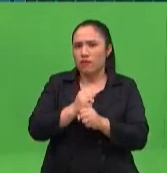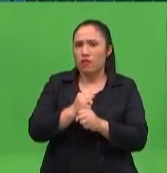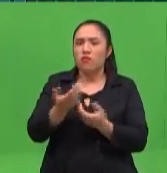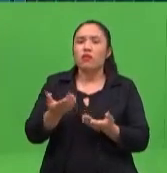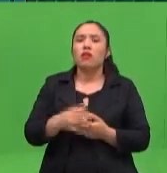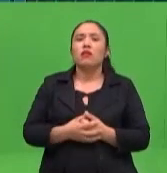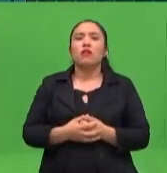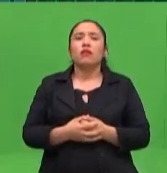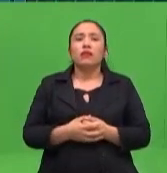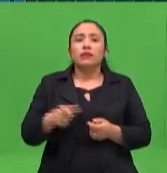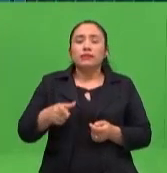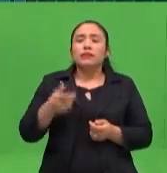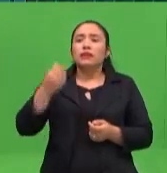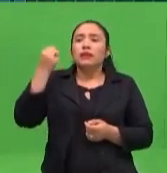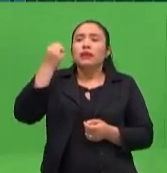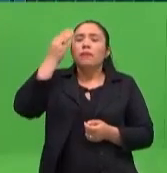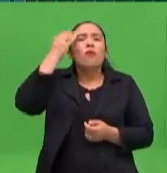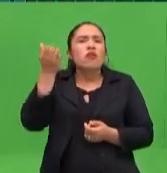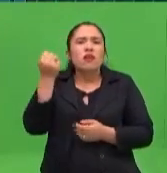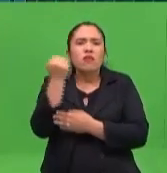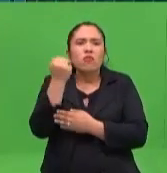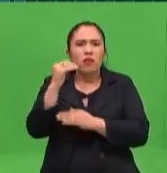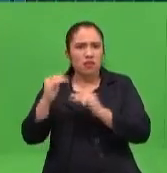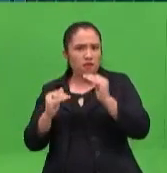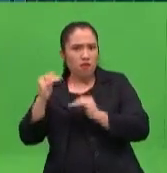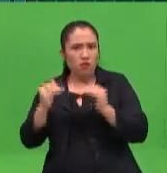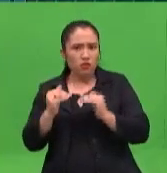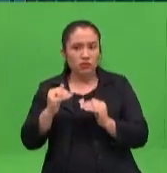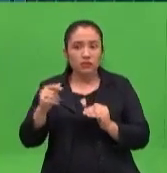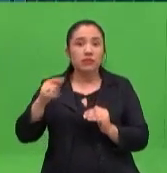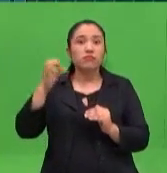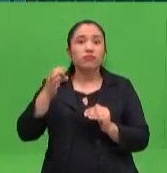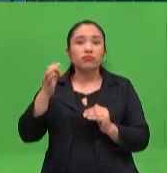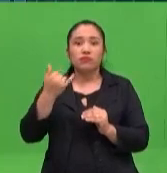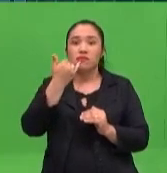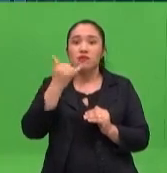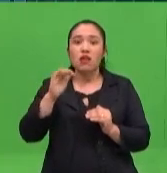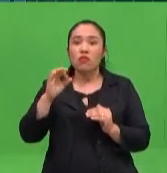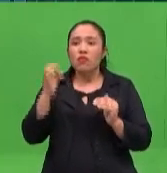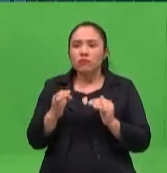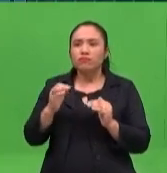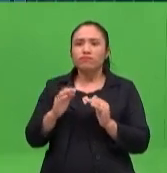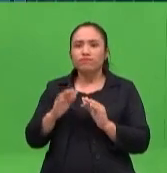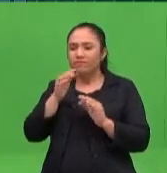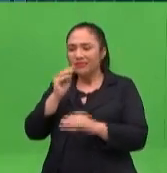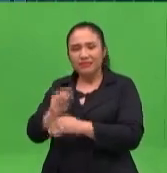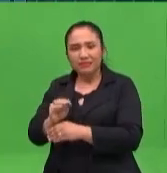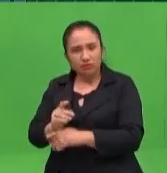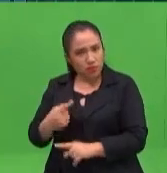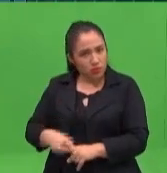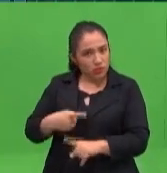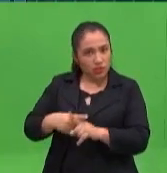qué? Porque nosotros tenemos el desafío de deformarle al niño, de tener hábitos,